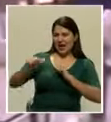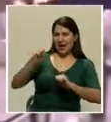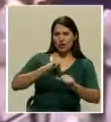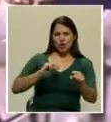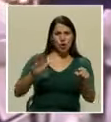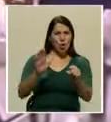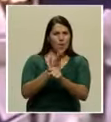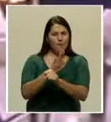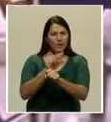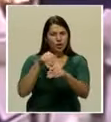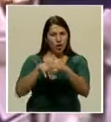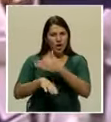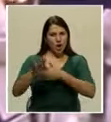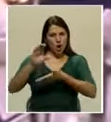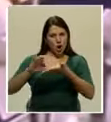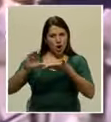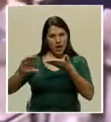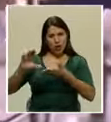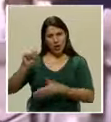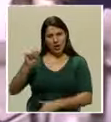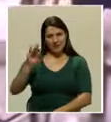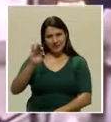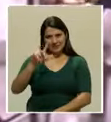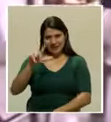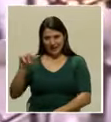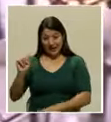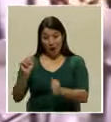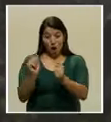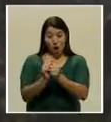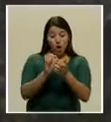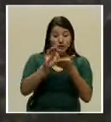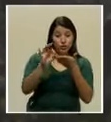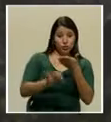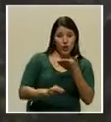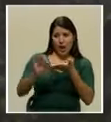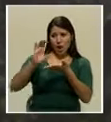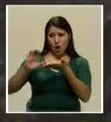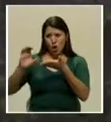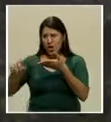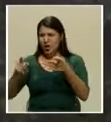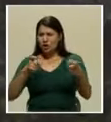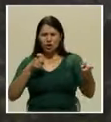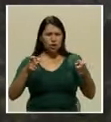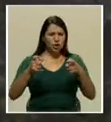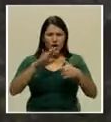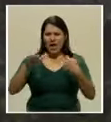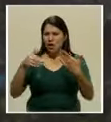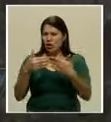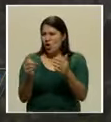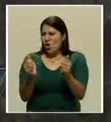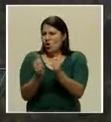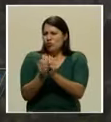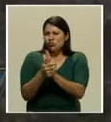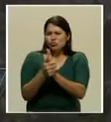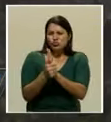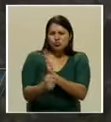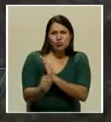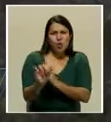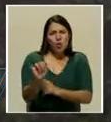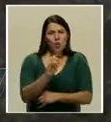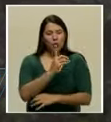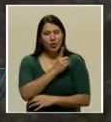primaria y secundaria, y él nos manejaba a todos con una facilidad de director, como fue,